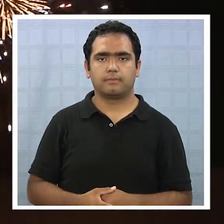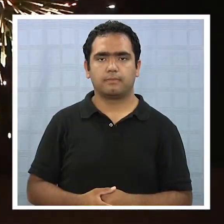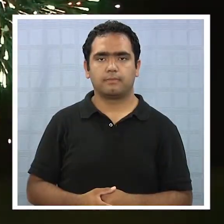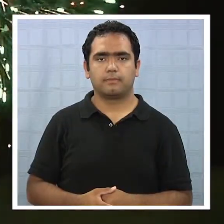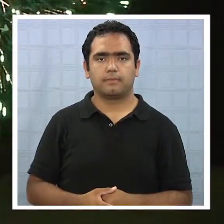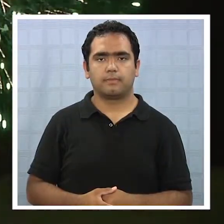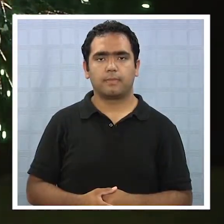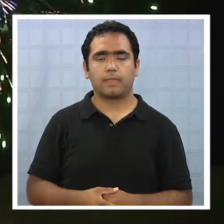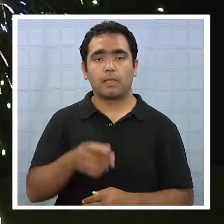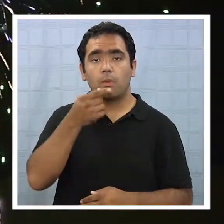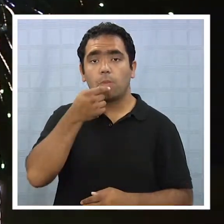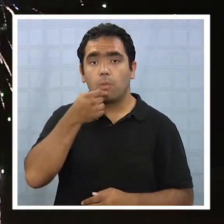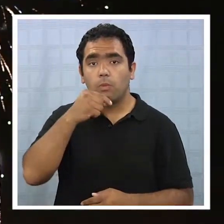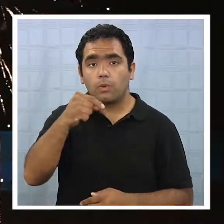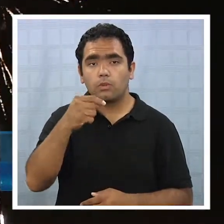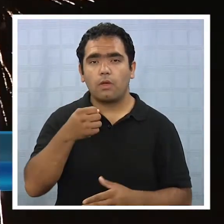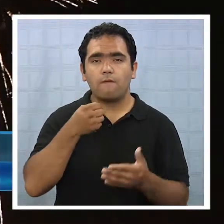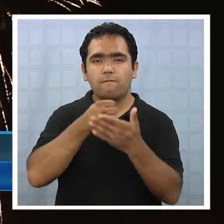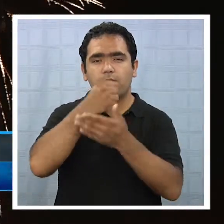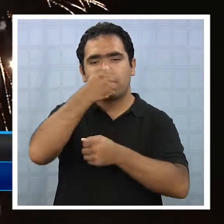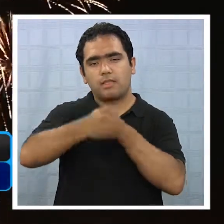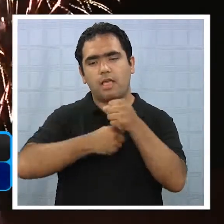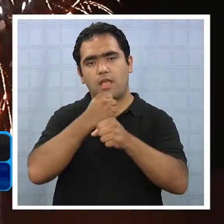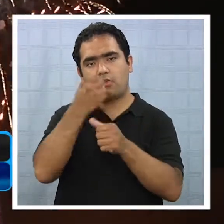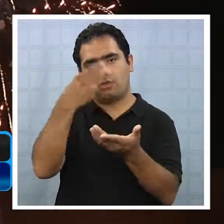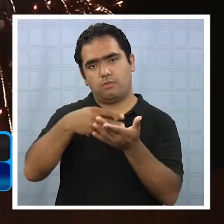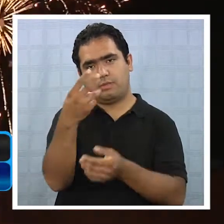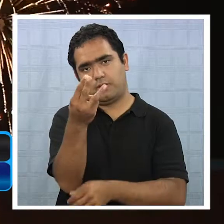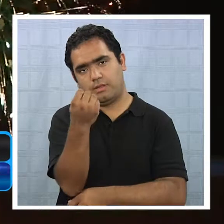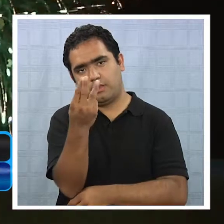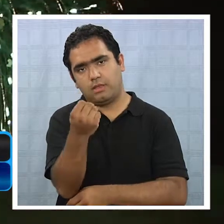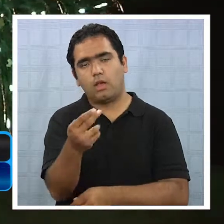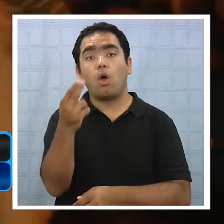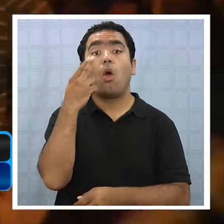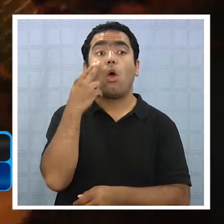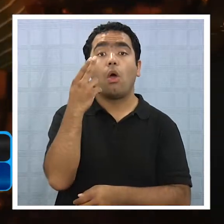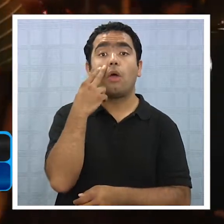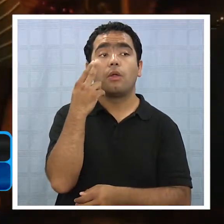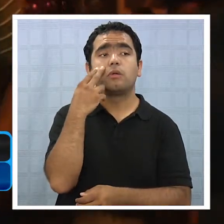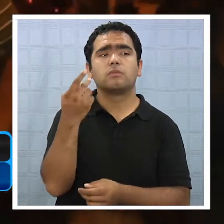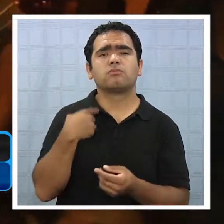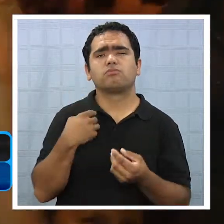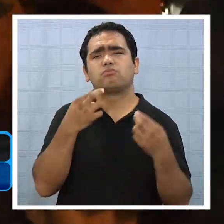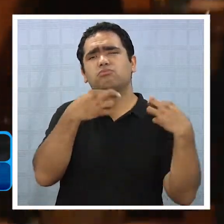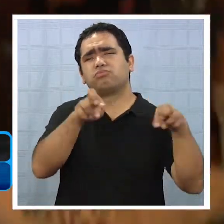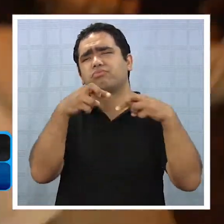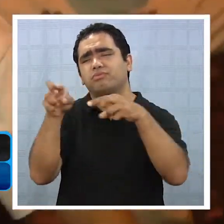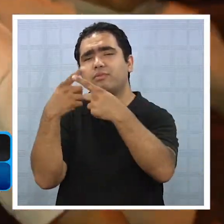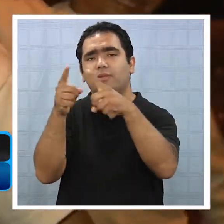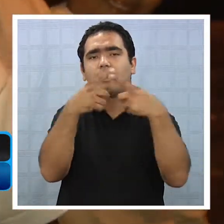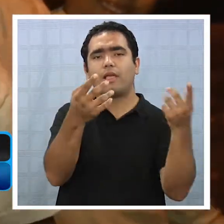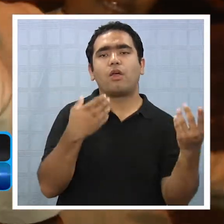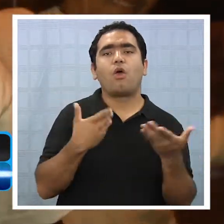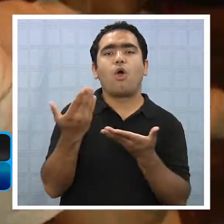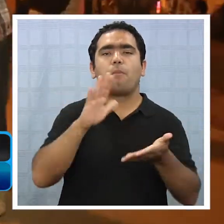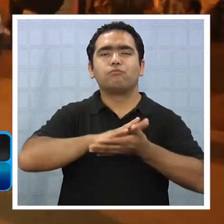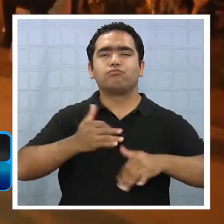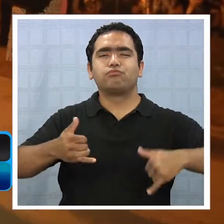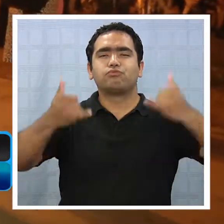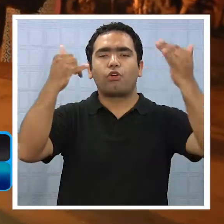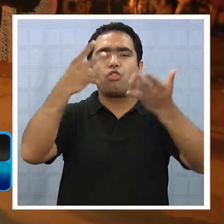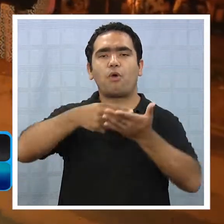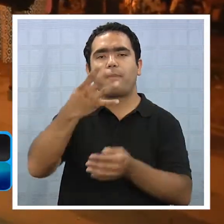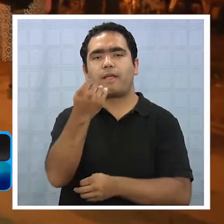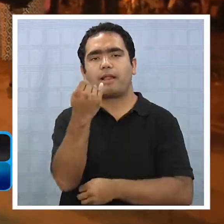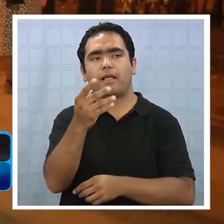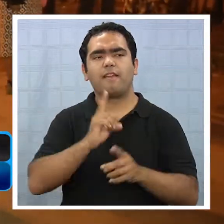A pocas horas de finalizar el año 2013, se dan a conocer un sinfín de posibilidades para recibir el 2014. Fiestas,